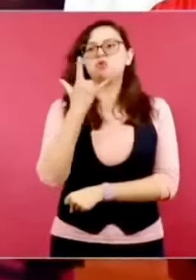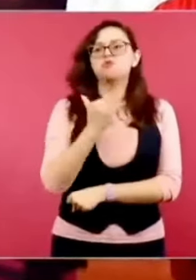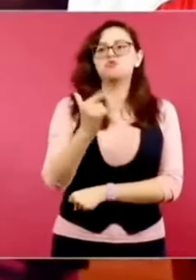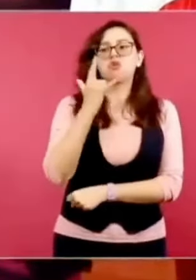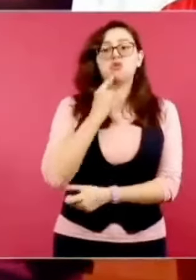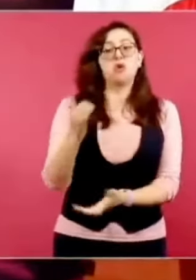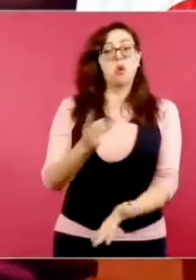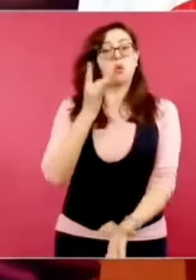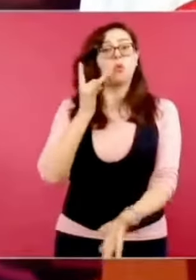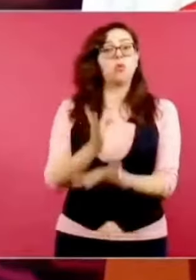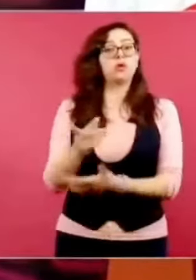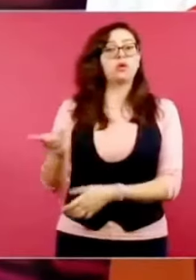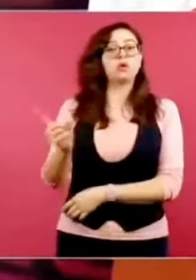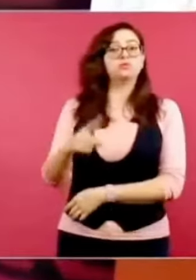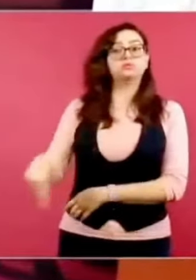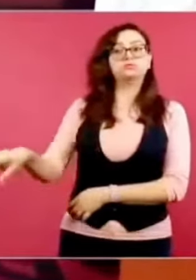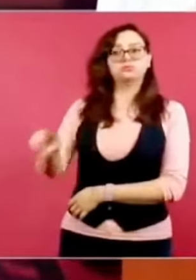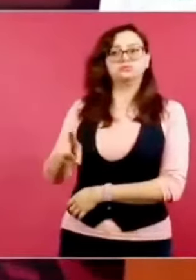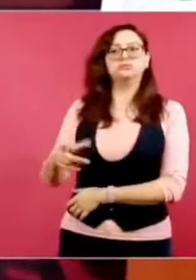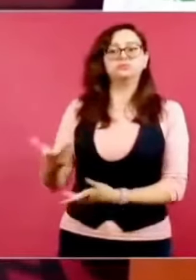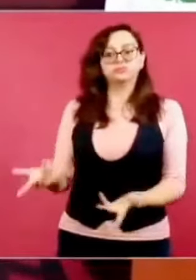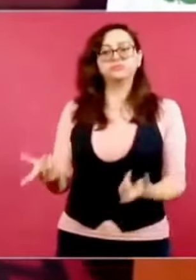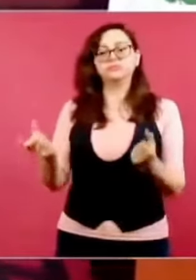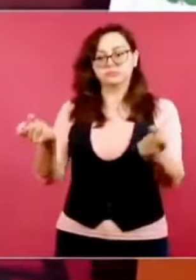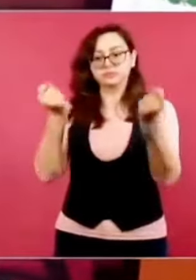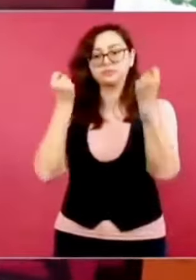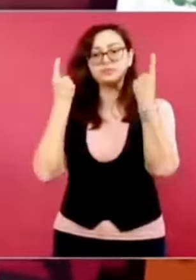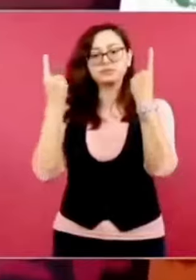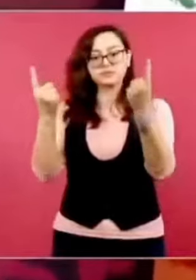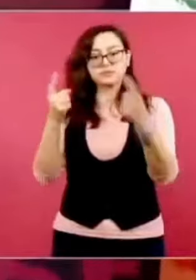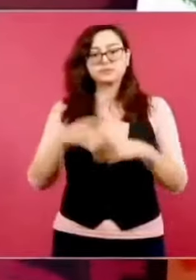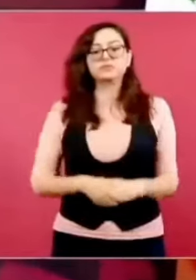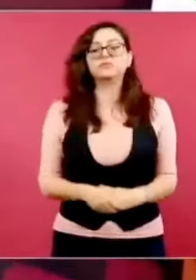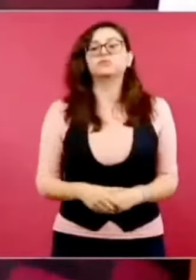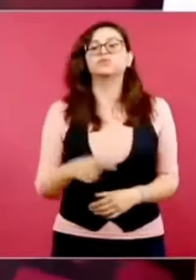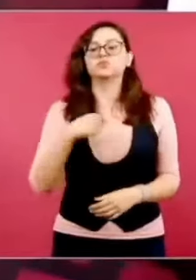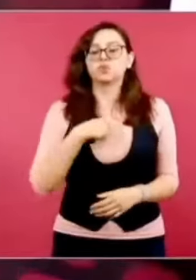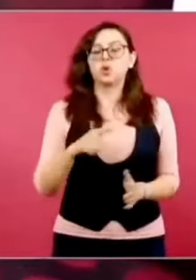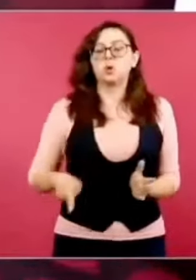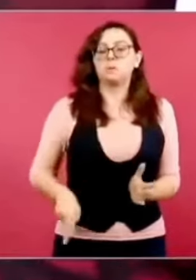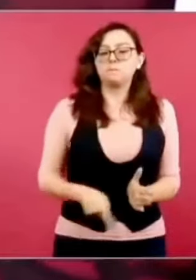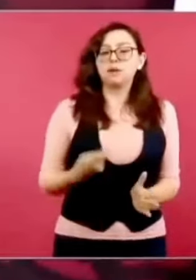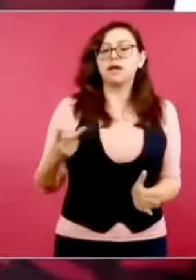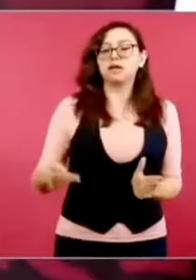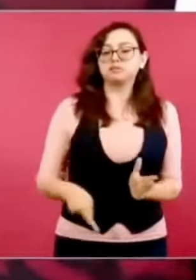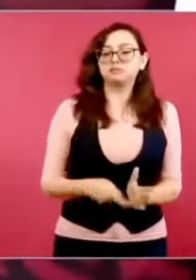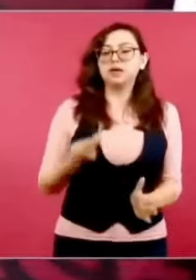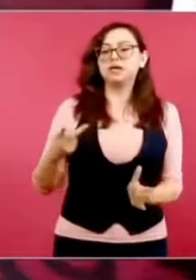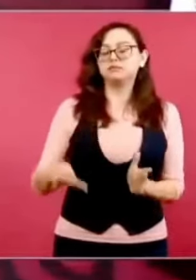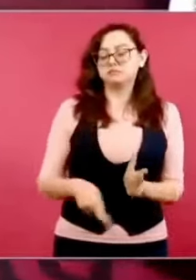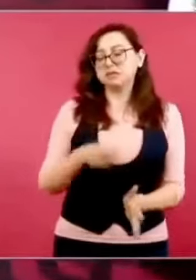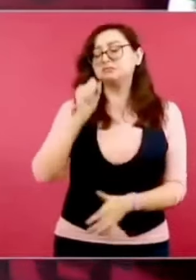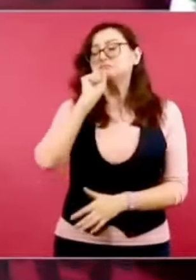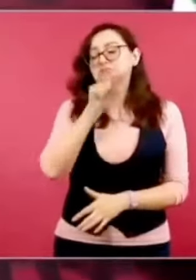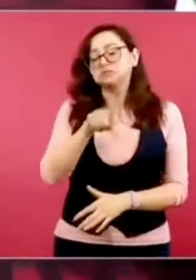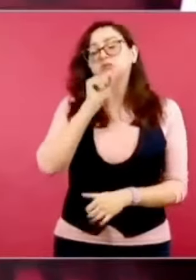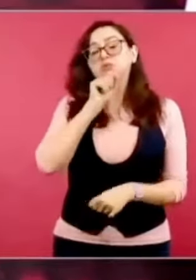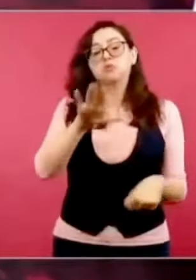Ya he dicho varias veces que un escritor no se debe de repetir, pero un dirigente sí,